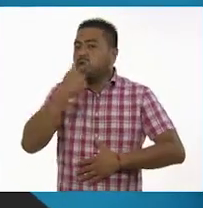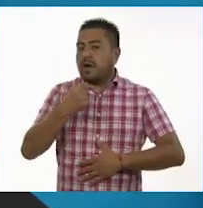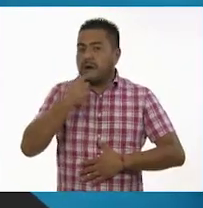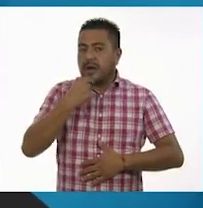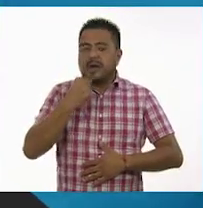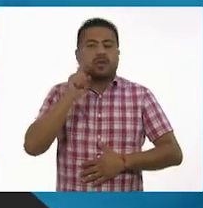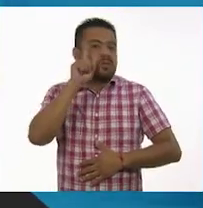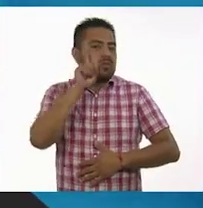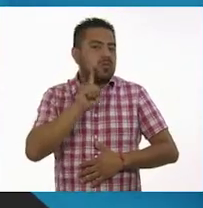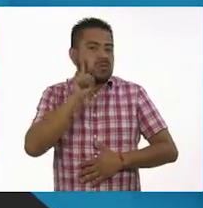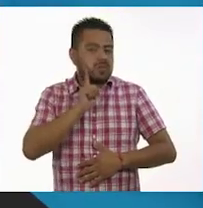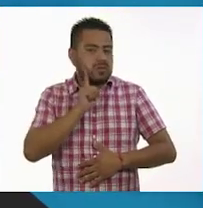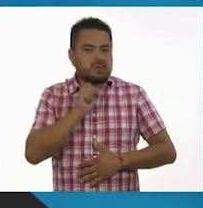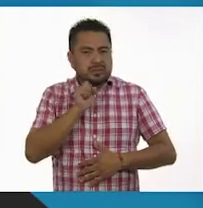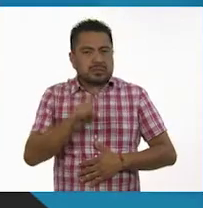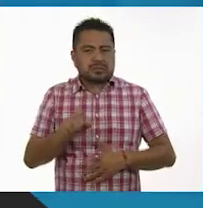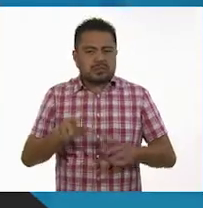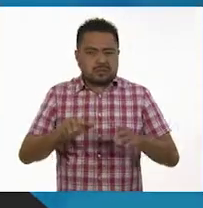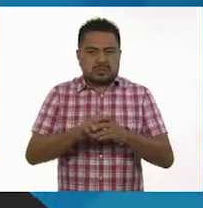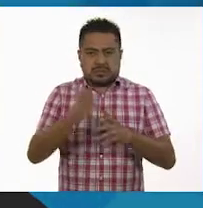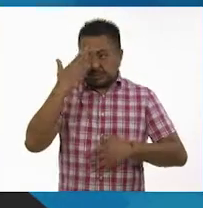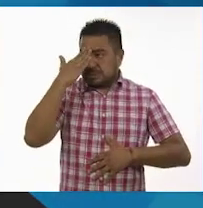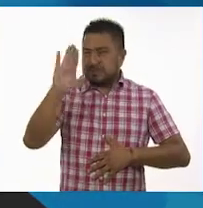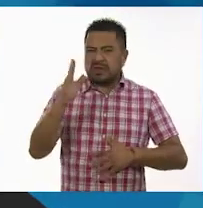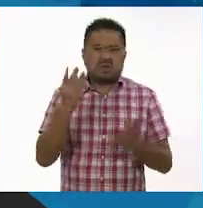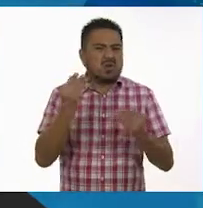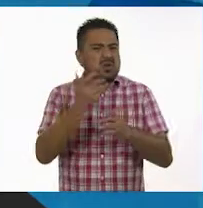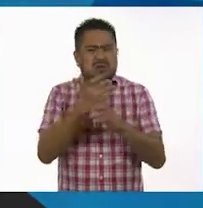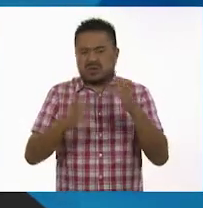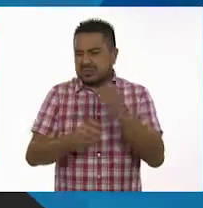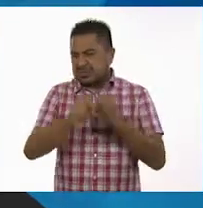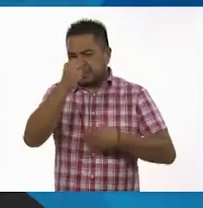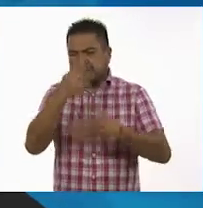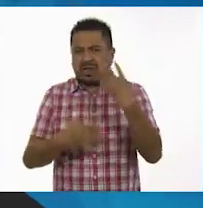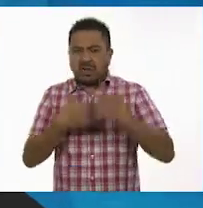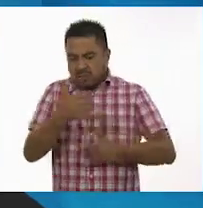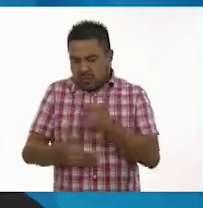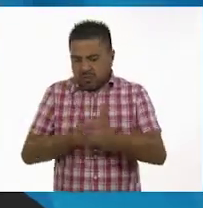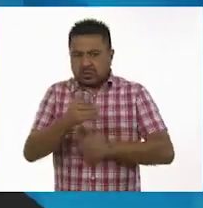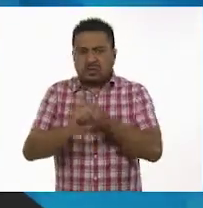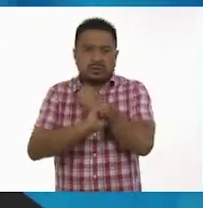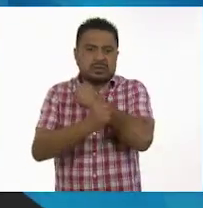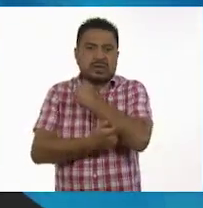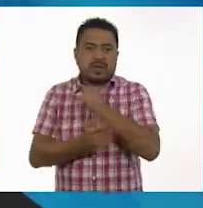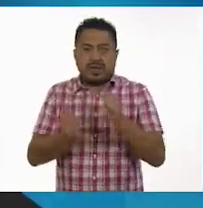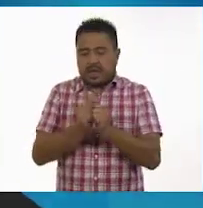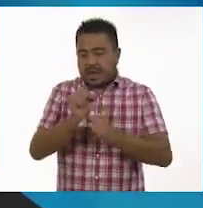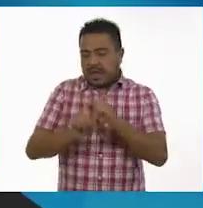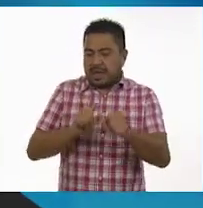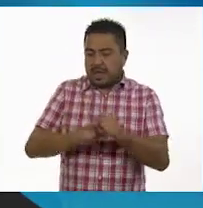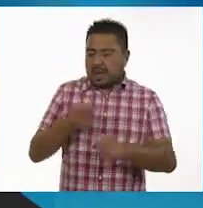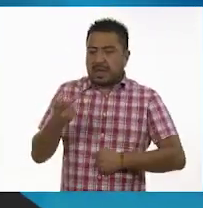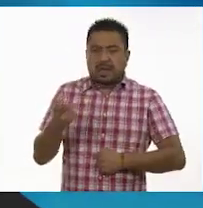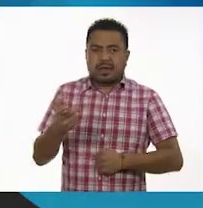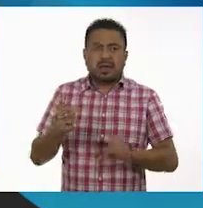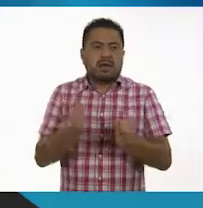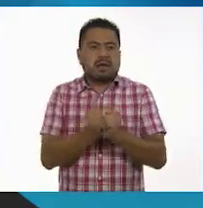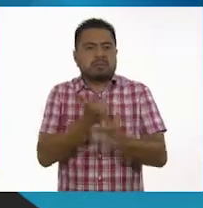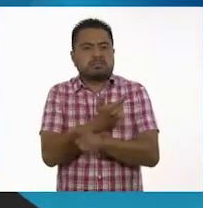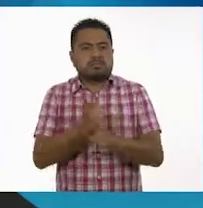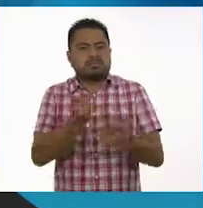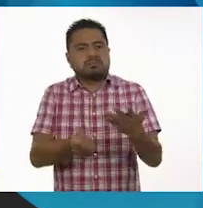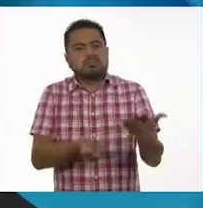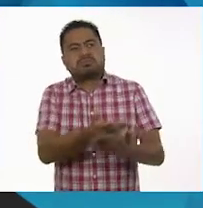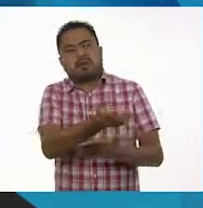y la hembra alfa. Se desconocen muchos aspectos del proceso reproductivo de estos animales en libertad,